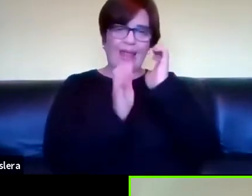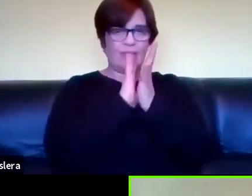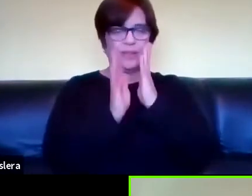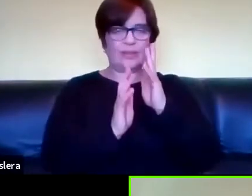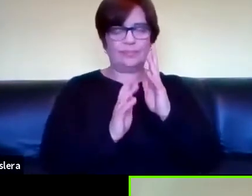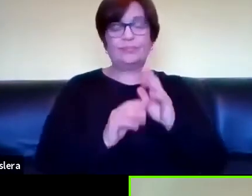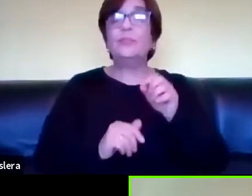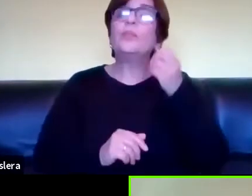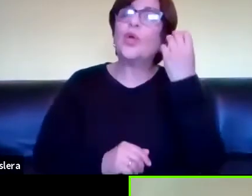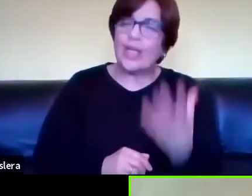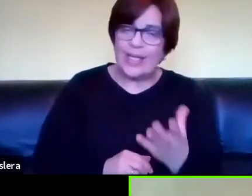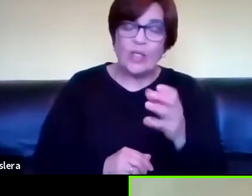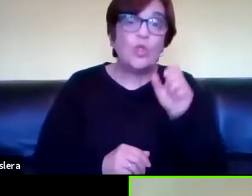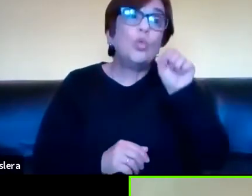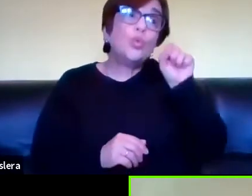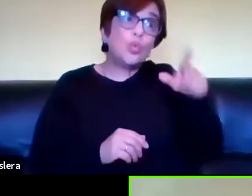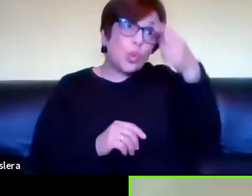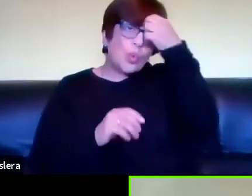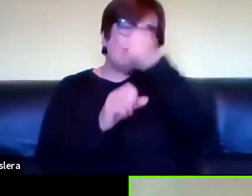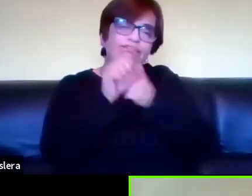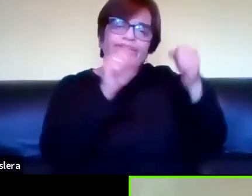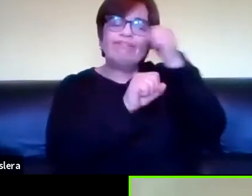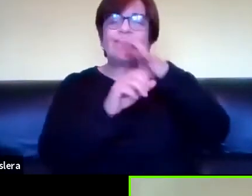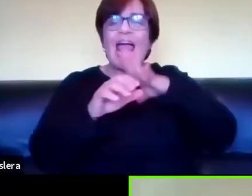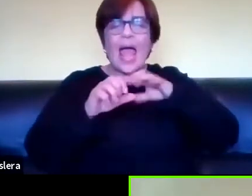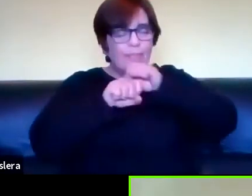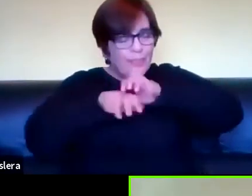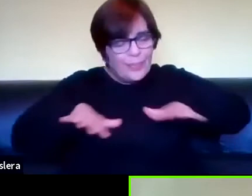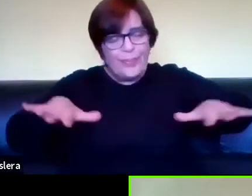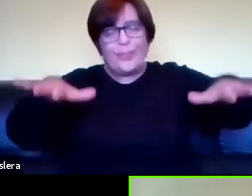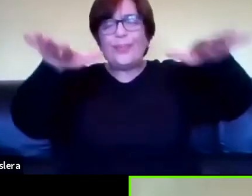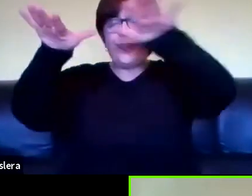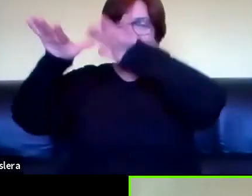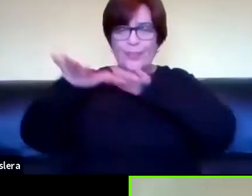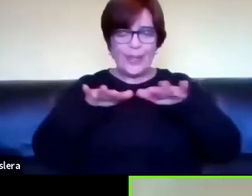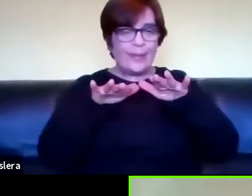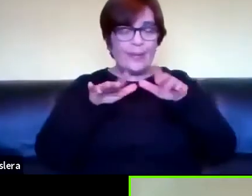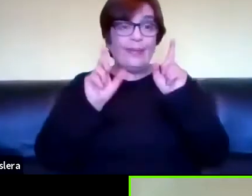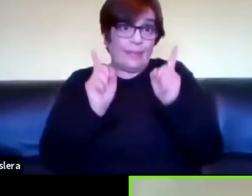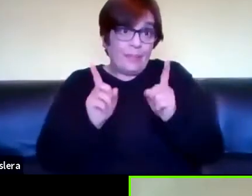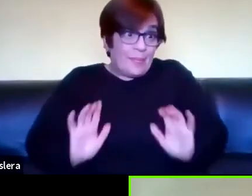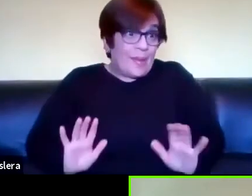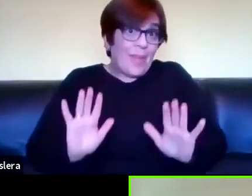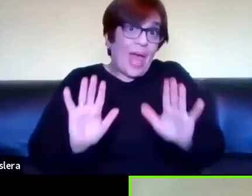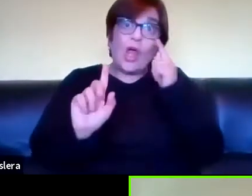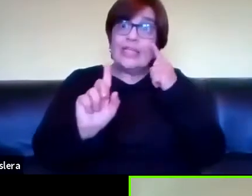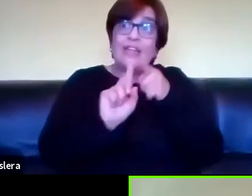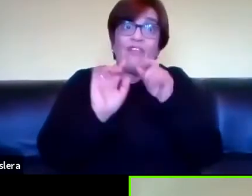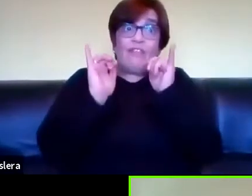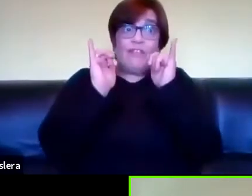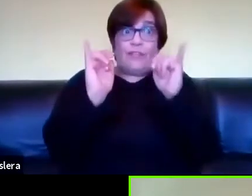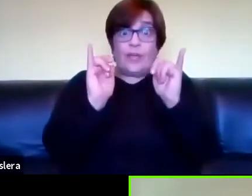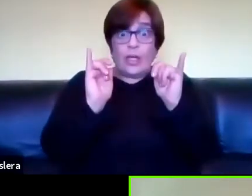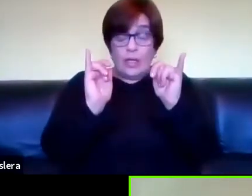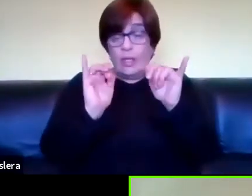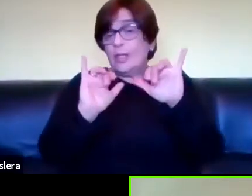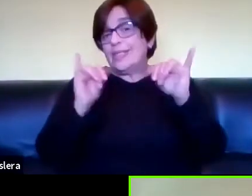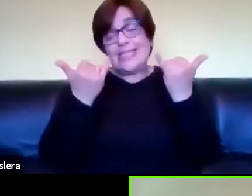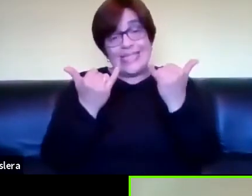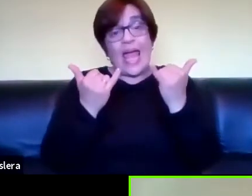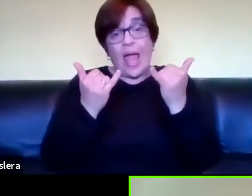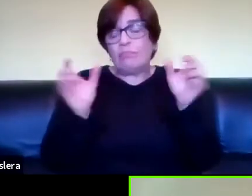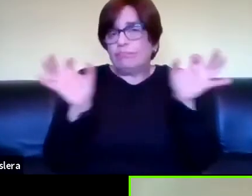¿por qué? porque tienen una tecnología generalizada para producirla porque la producen para que permanezca por lo tanto se vuelve textos altamente